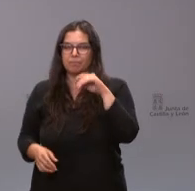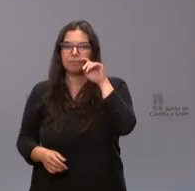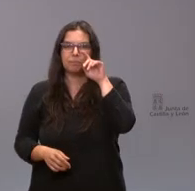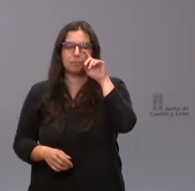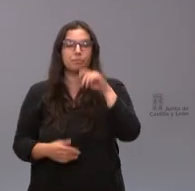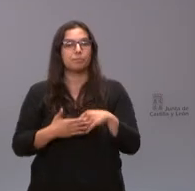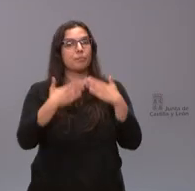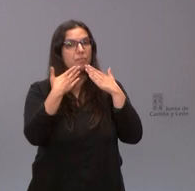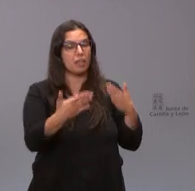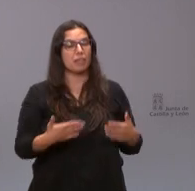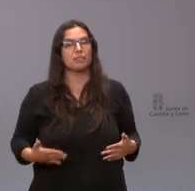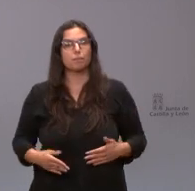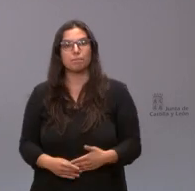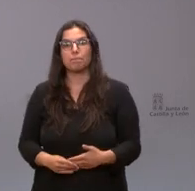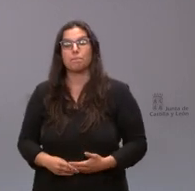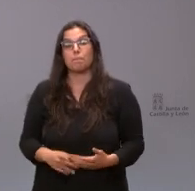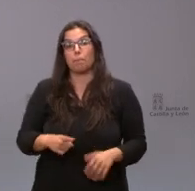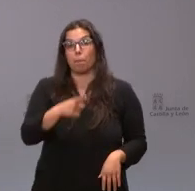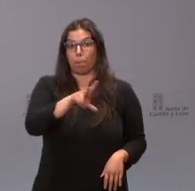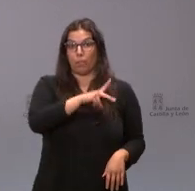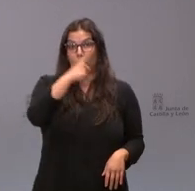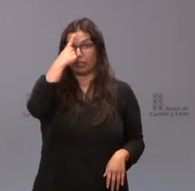pues muchas gracias como usted sabe